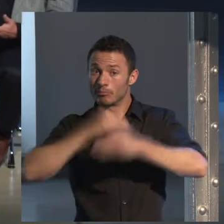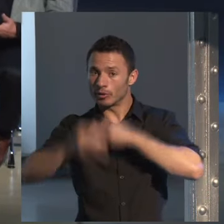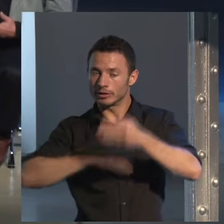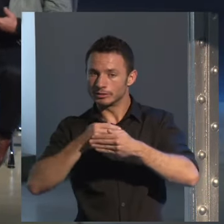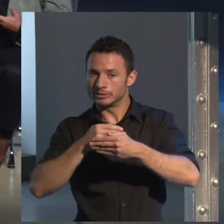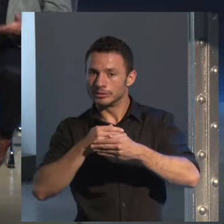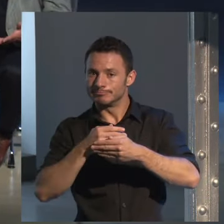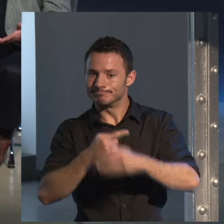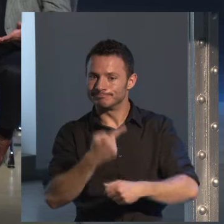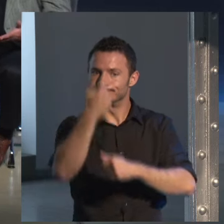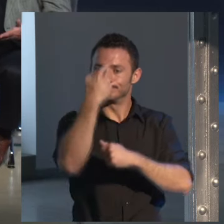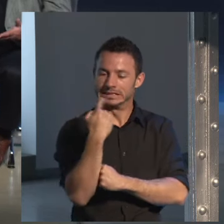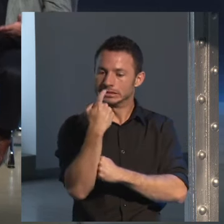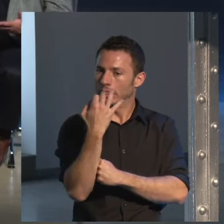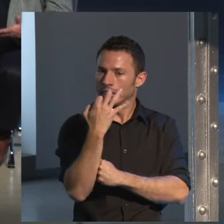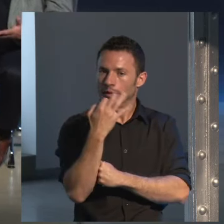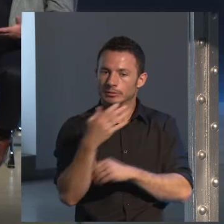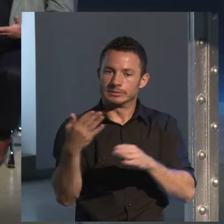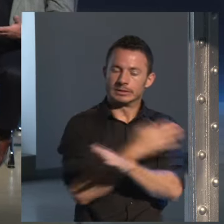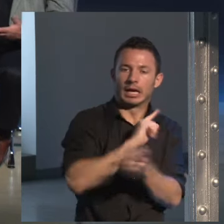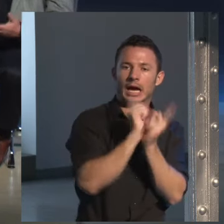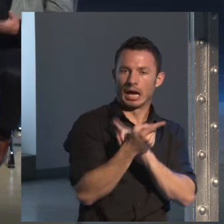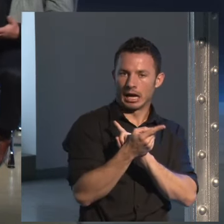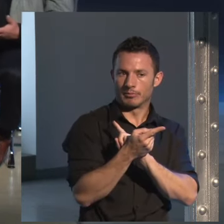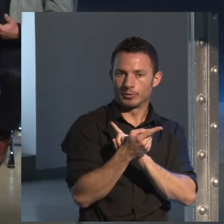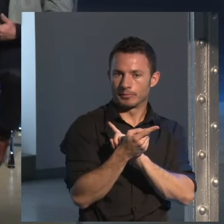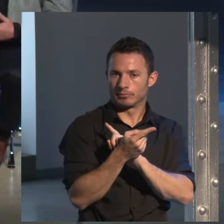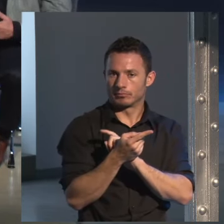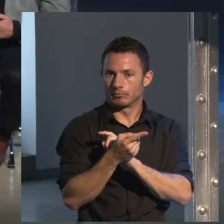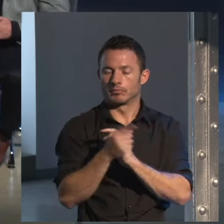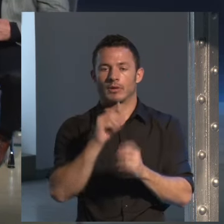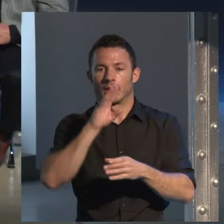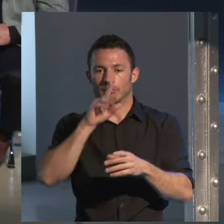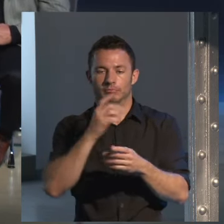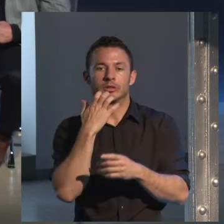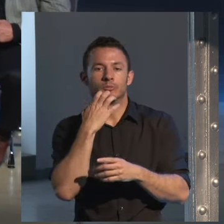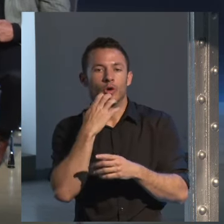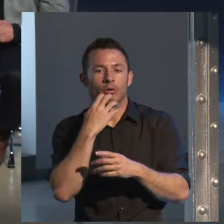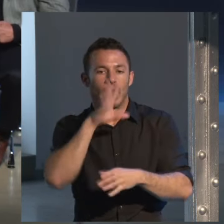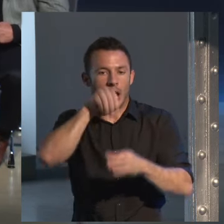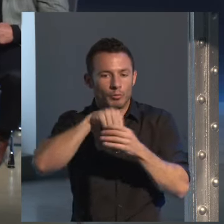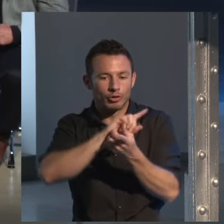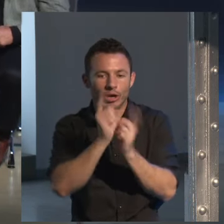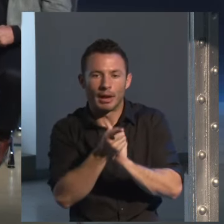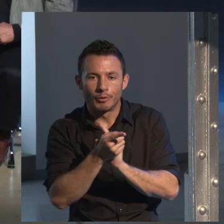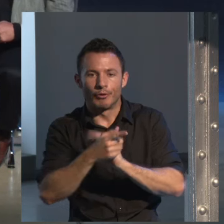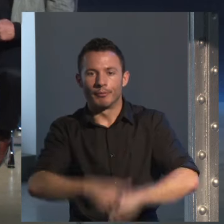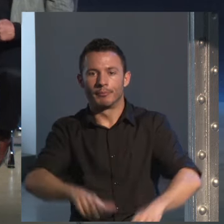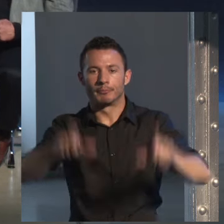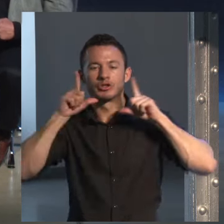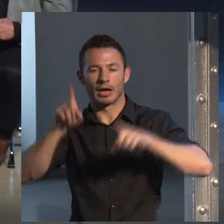va obligando a modificar no solamente el argumento, sino el carácter de los personajes, el orden de los